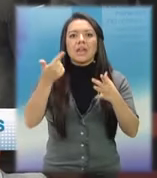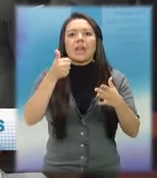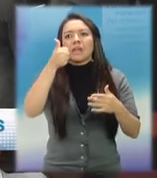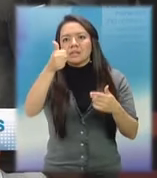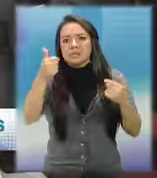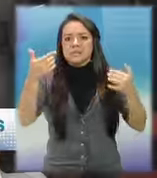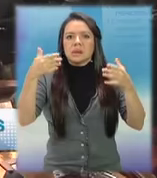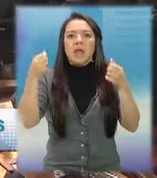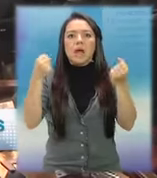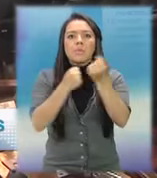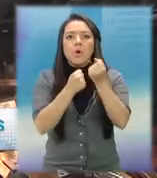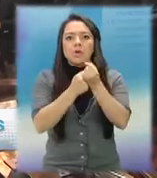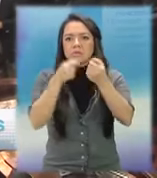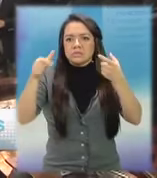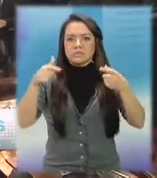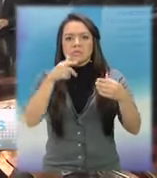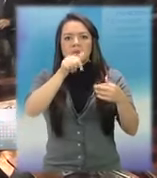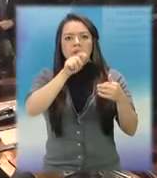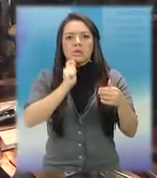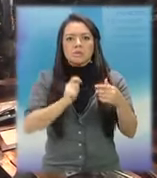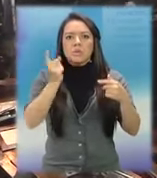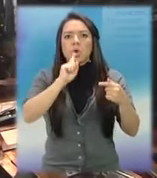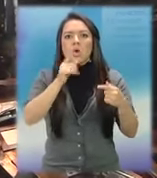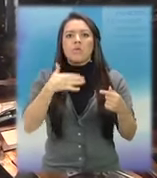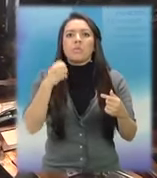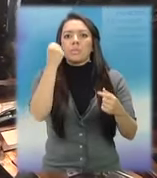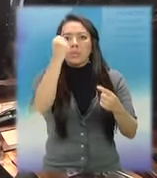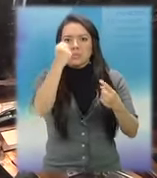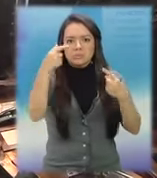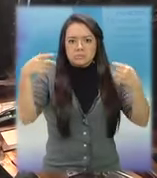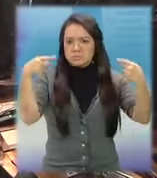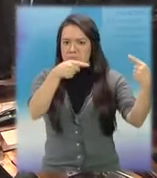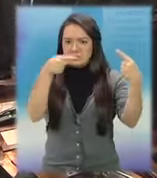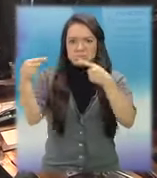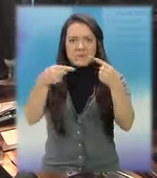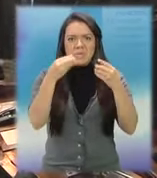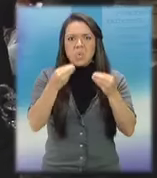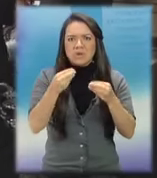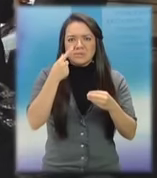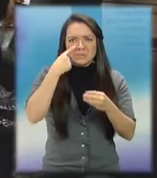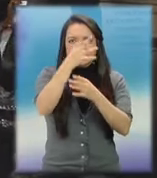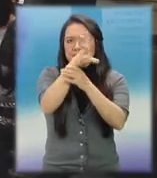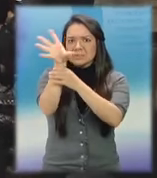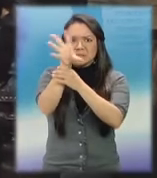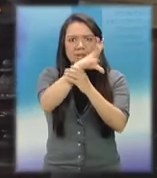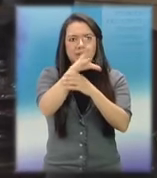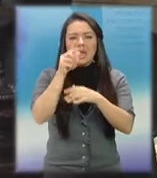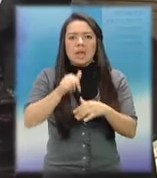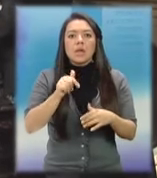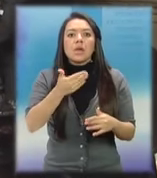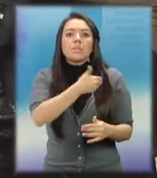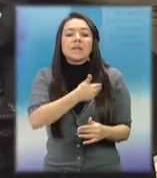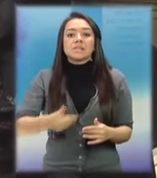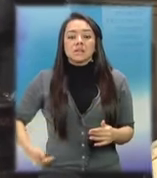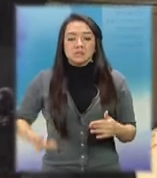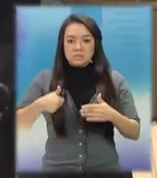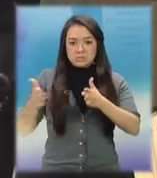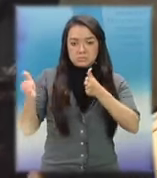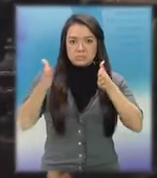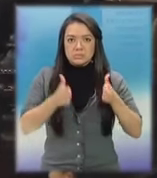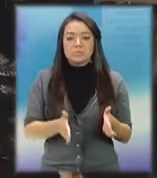previsto que los diputados discutieran sobre la ampliación del estado de calamidad. La pelea dio inicio al momento que la presidencia del Congreso,